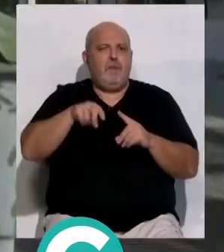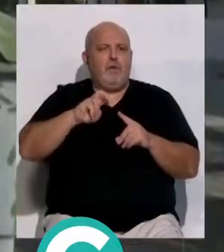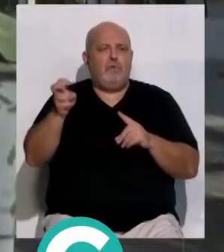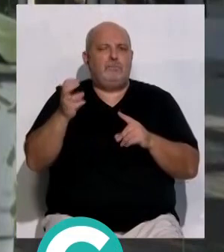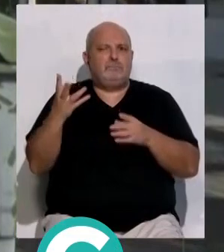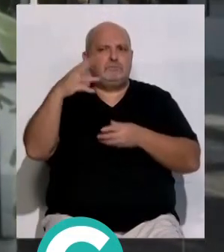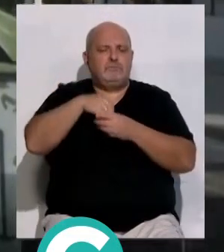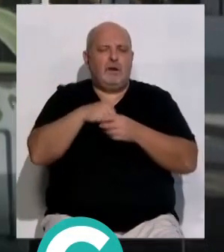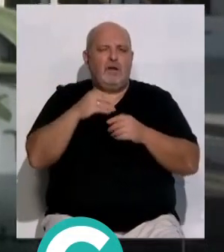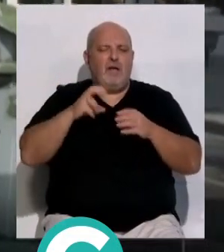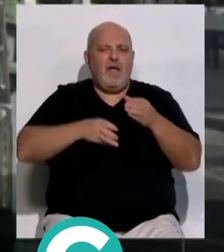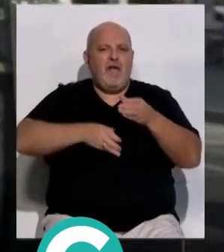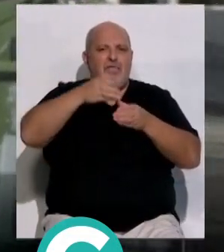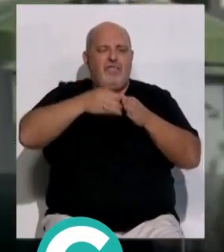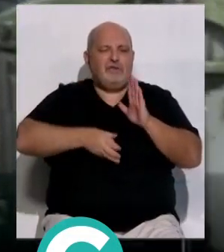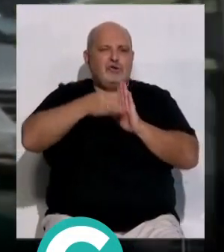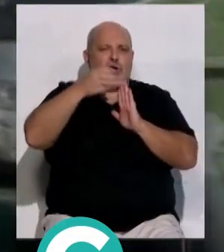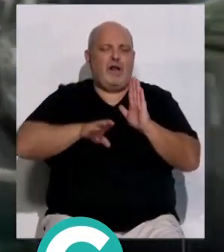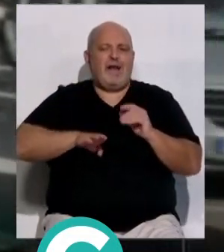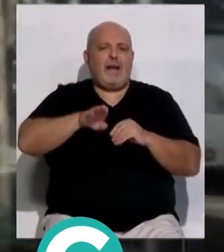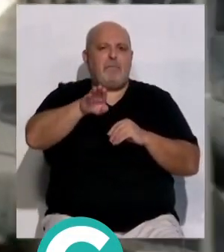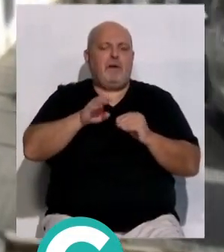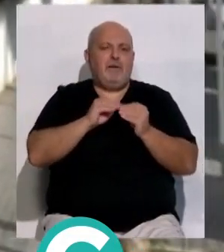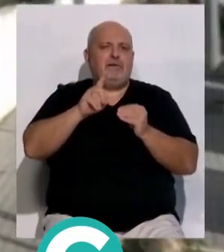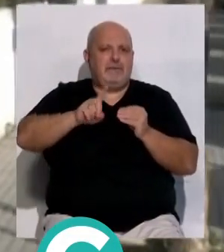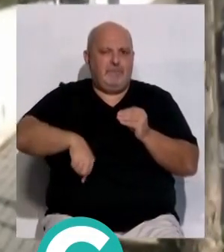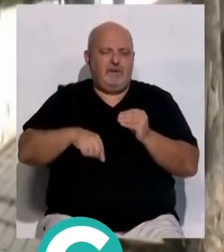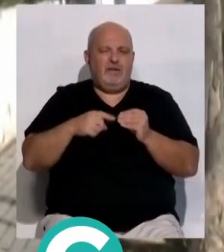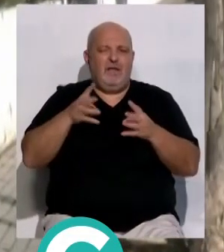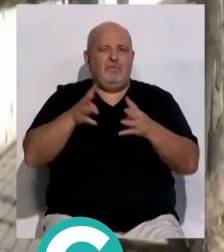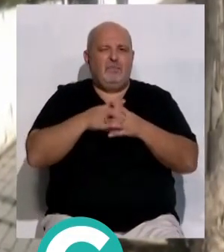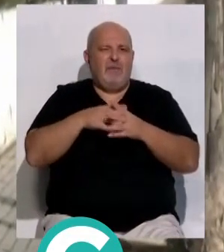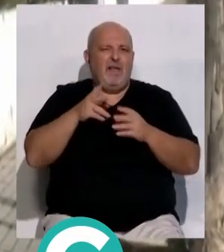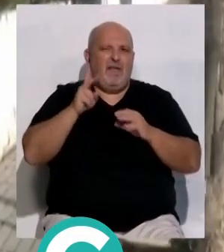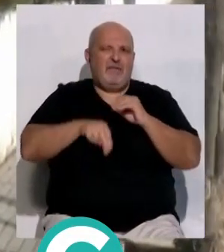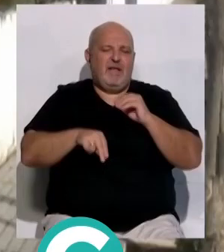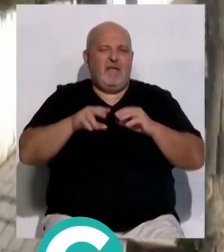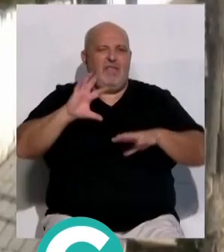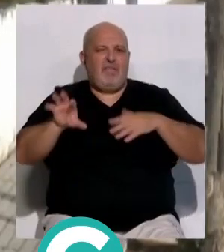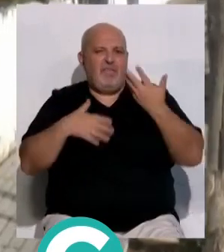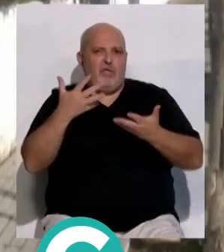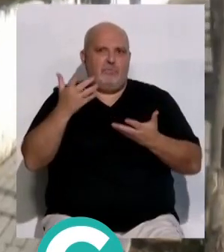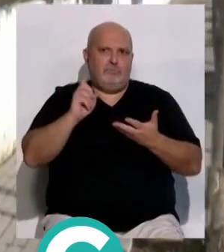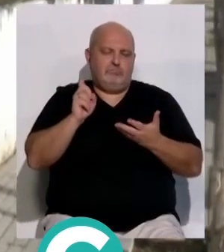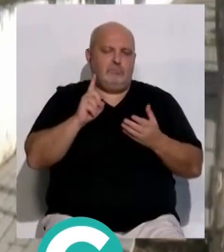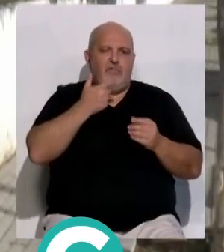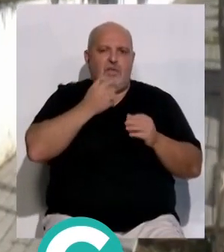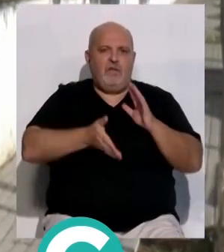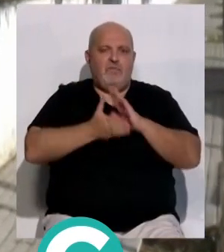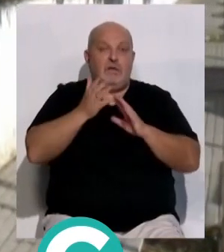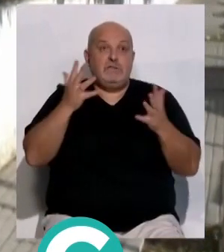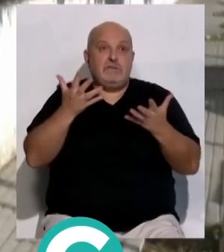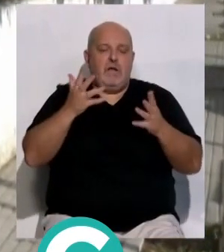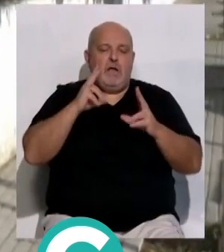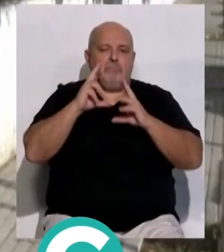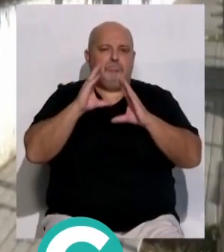la instalación de ascensor y rampas, así como remodelación en la estructura para evitar incendios o facilitar la evacuación en